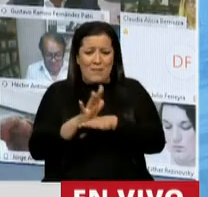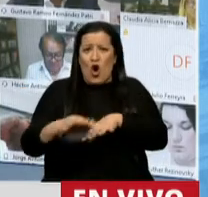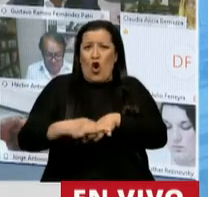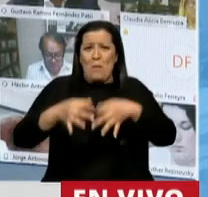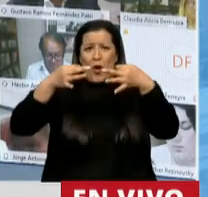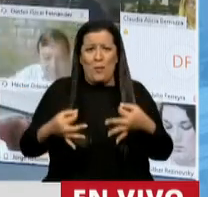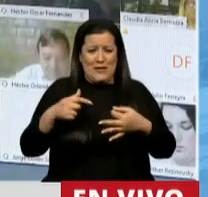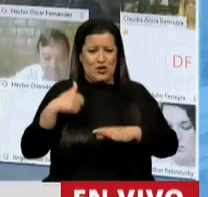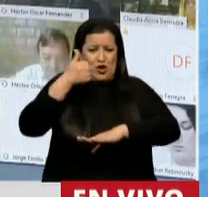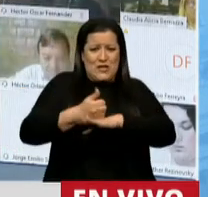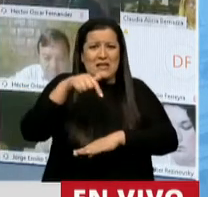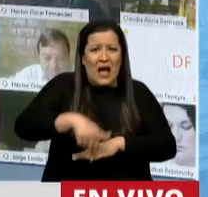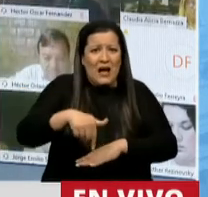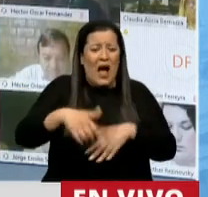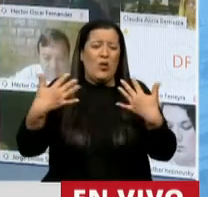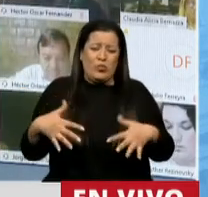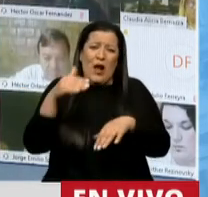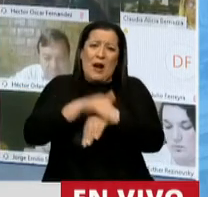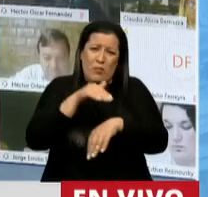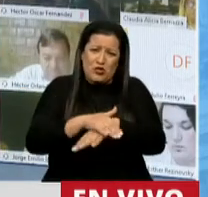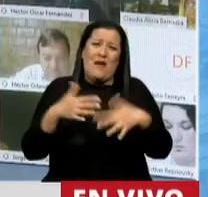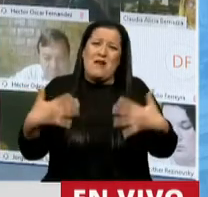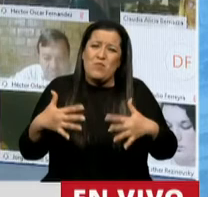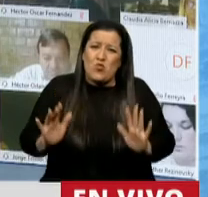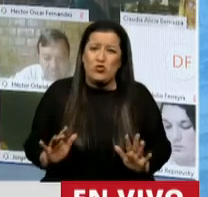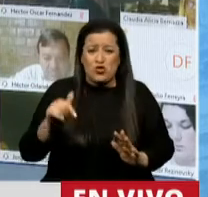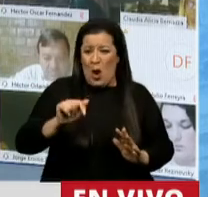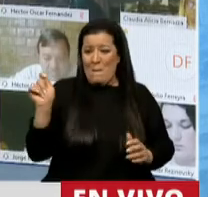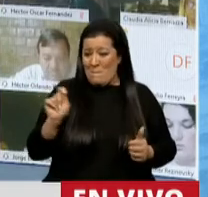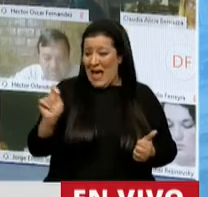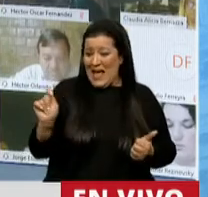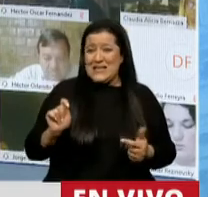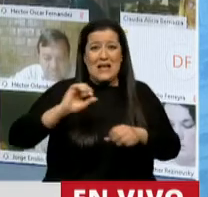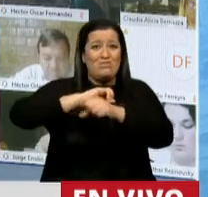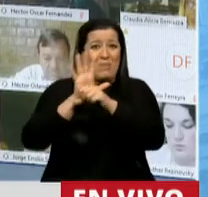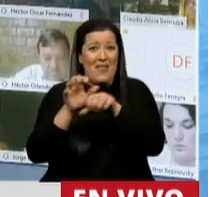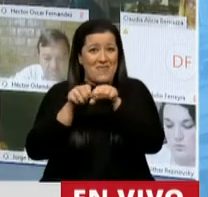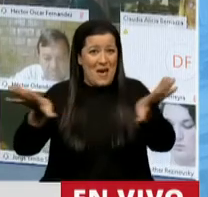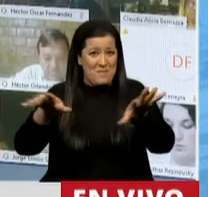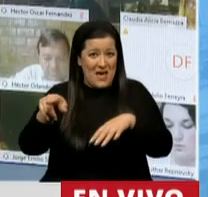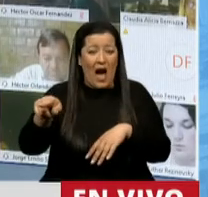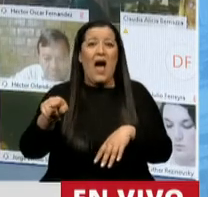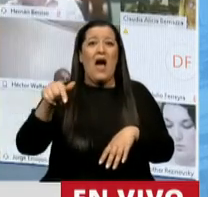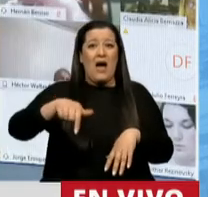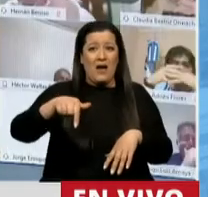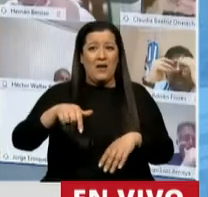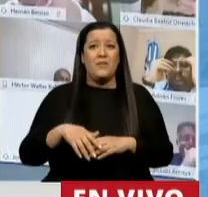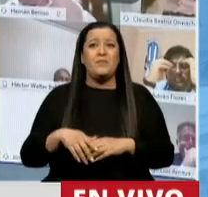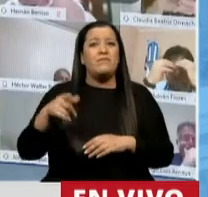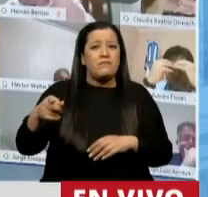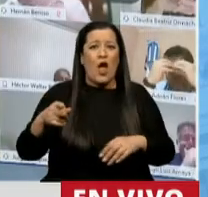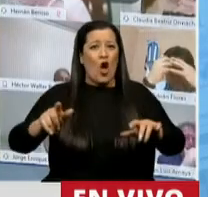Le puedo asegurar, señor presidente, que vivir estos meses de pandemia desde la Cámara de la